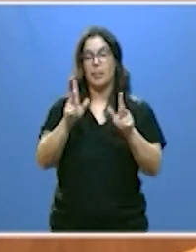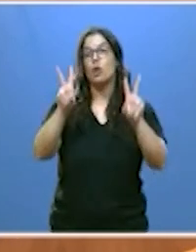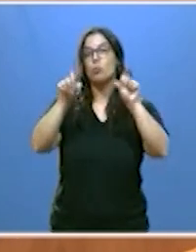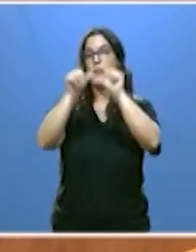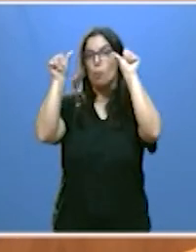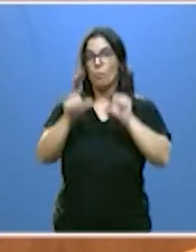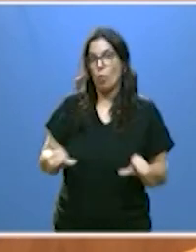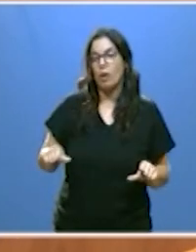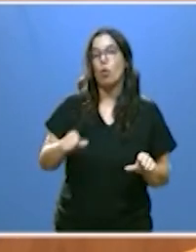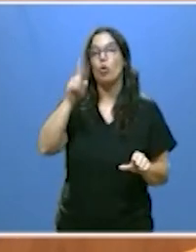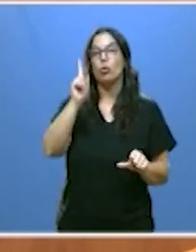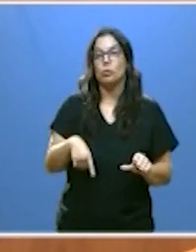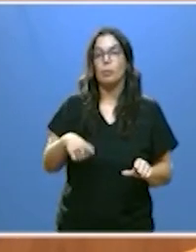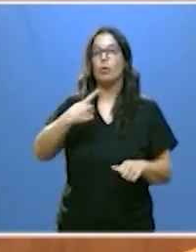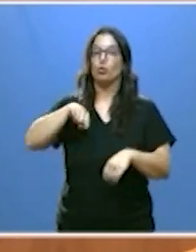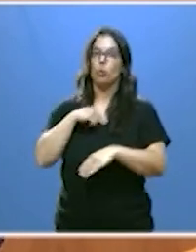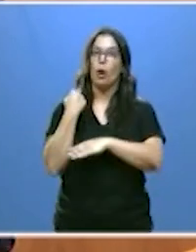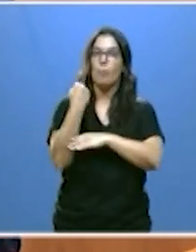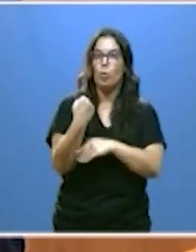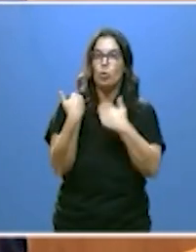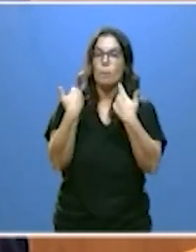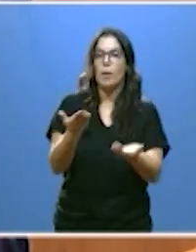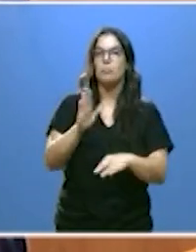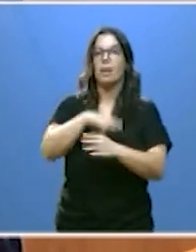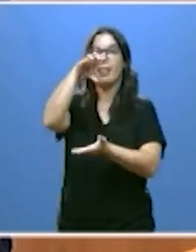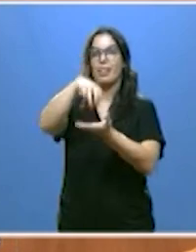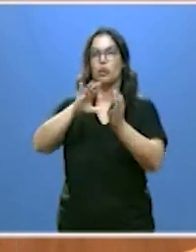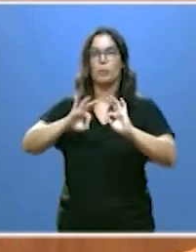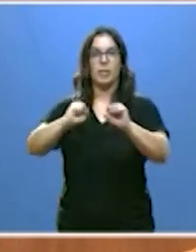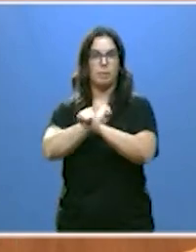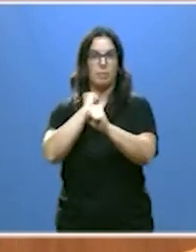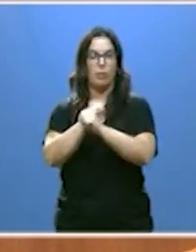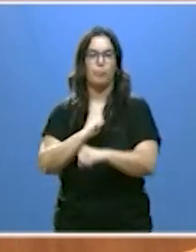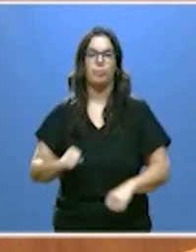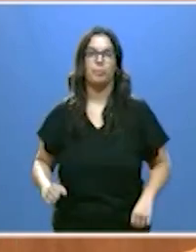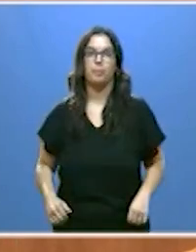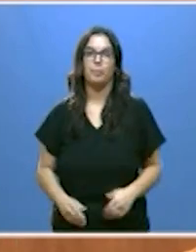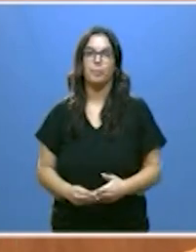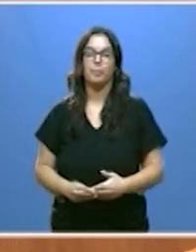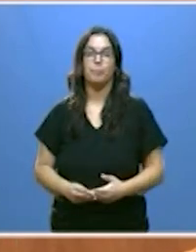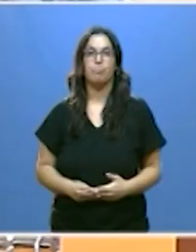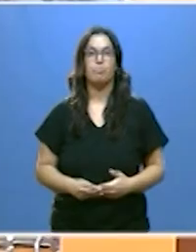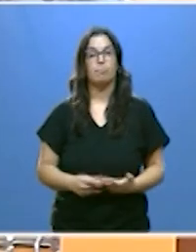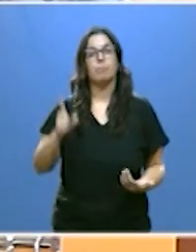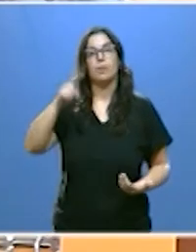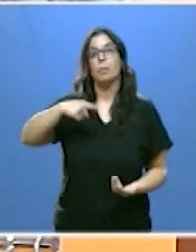modelo o aumentando nuestro apoyo a los centros especiales de empleo. Junto a ello estamos utilizando con eficacia